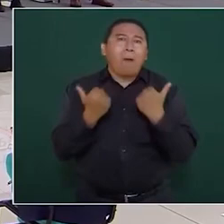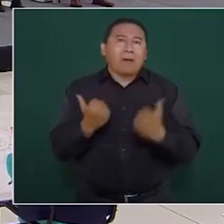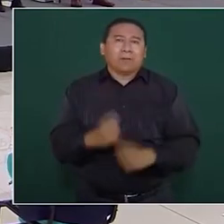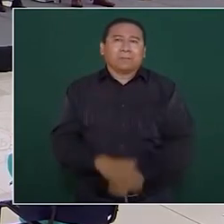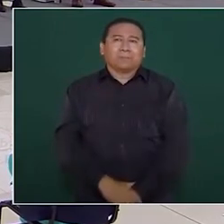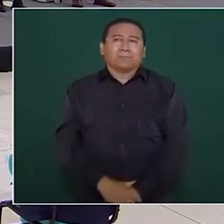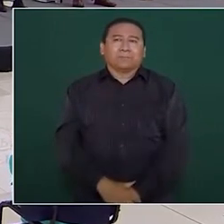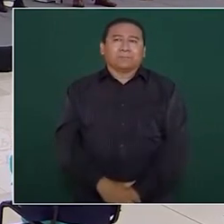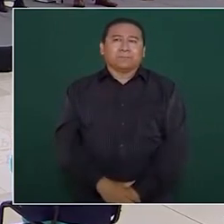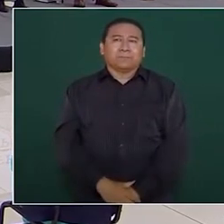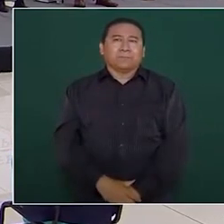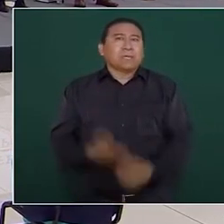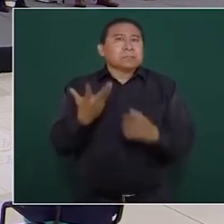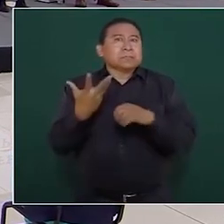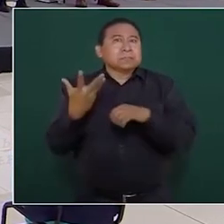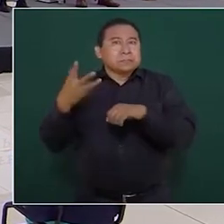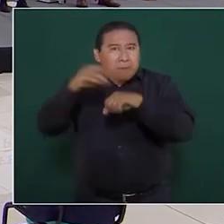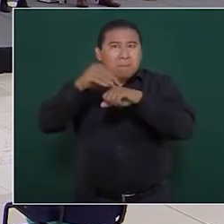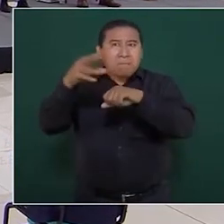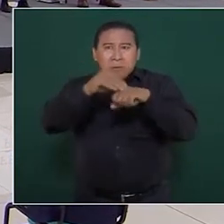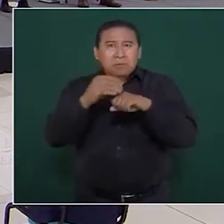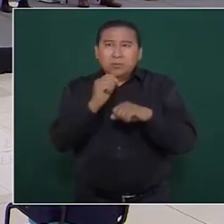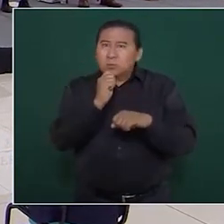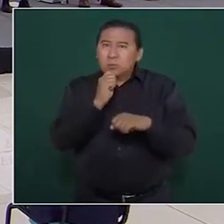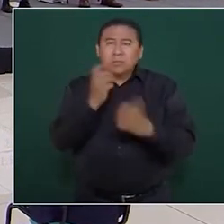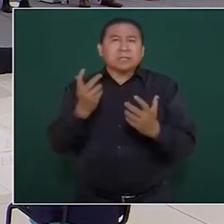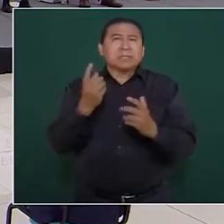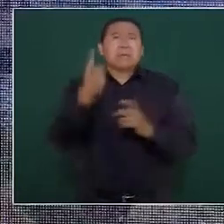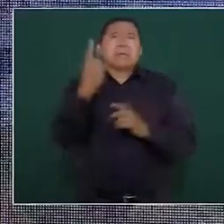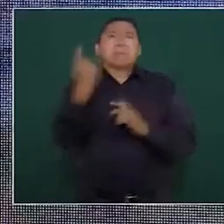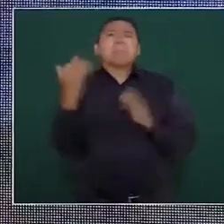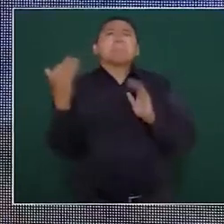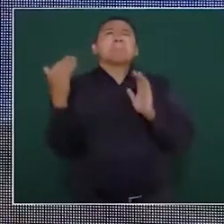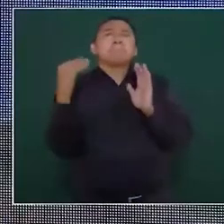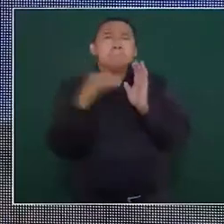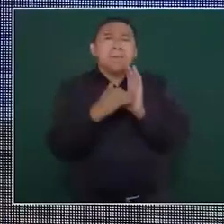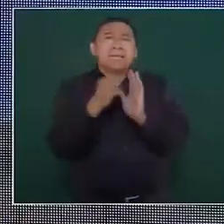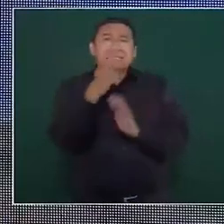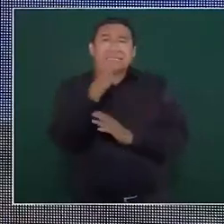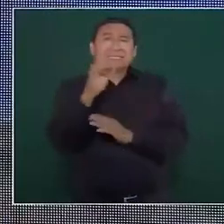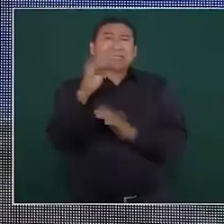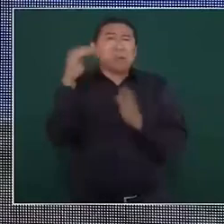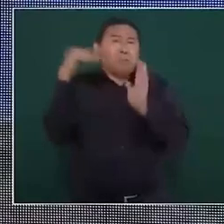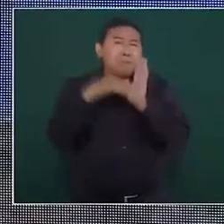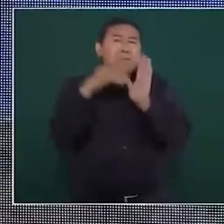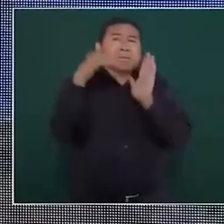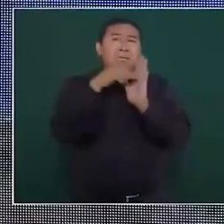se están invirtiendo mil trescientos millones de dólares